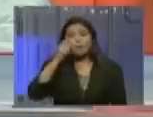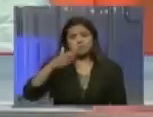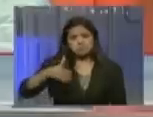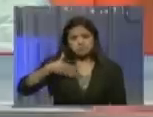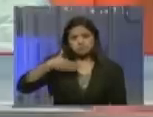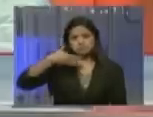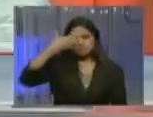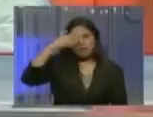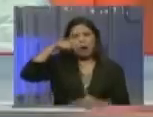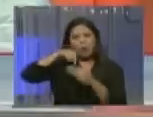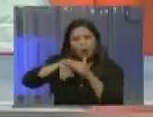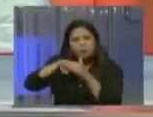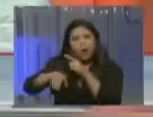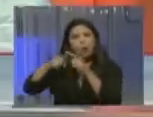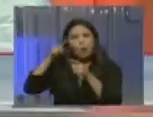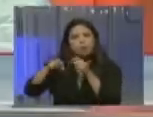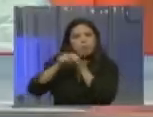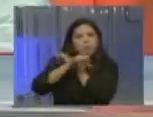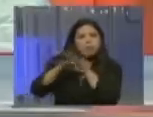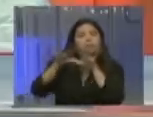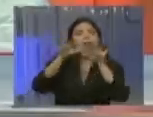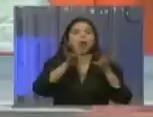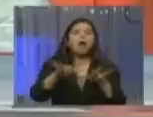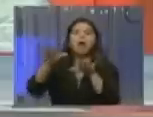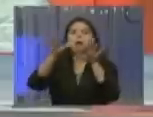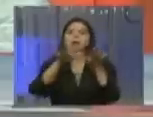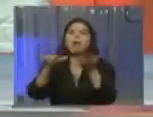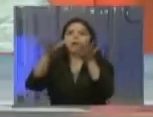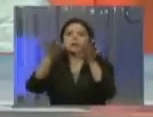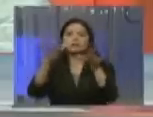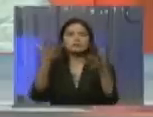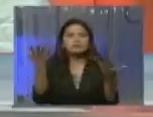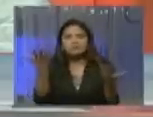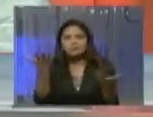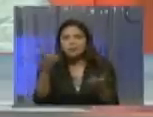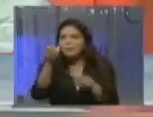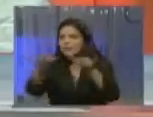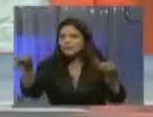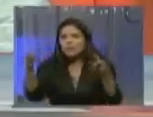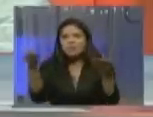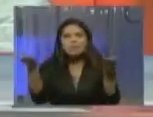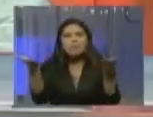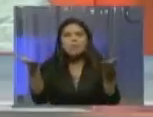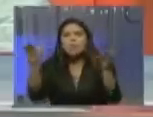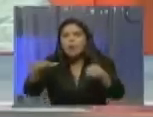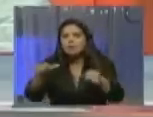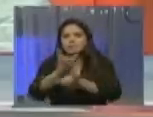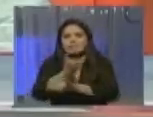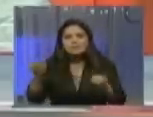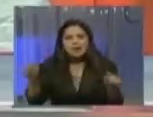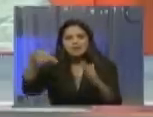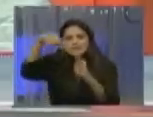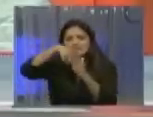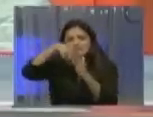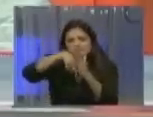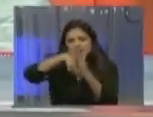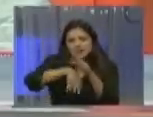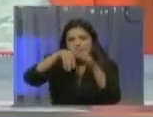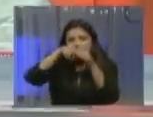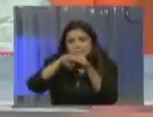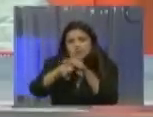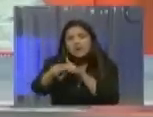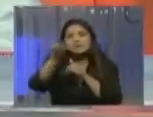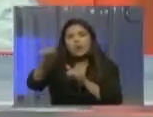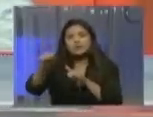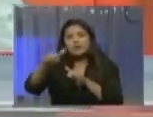armas de destrucción masiva y toda aquella manipulación. No existen. Están enterrados a mil metros en los desiertos de